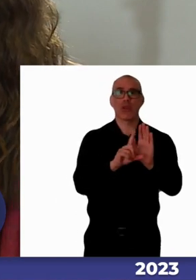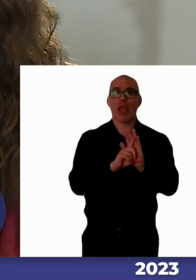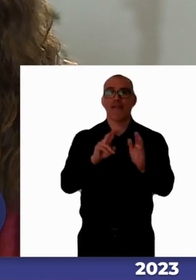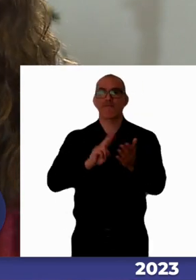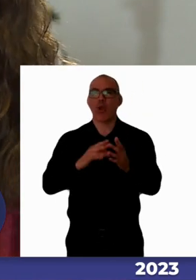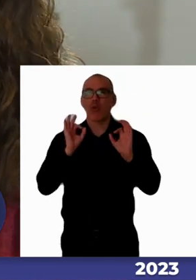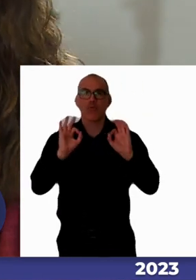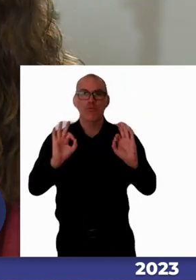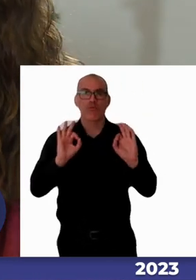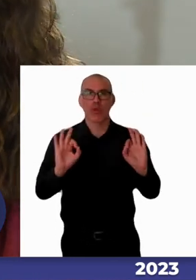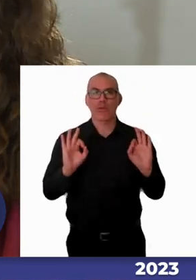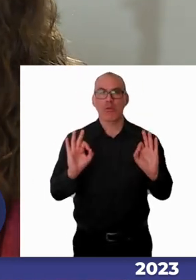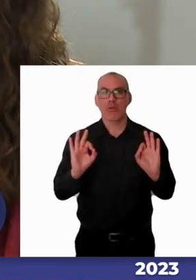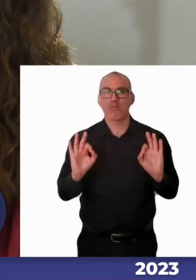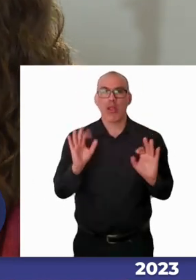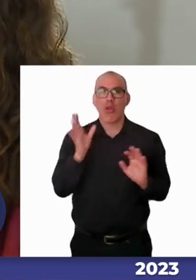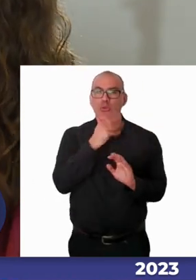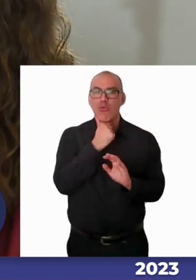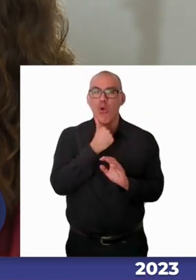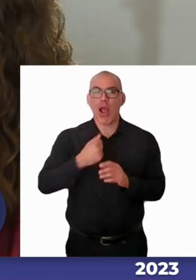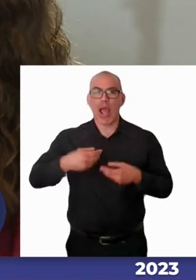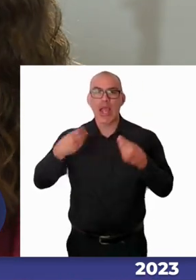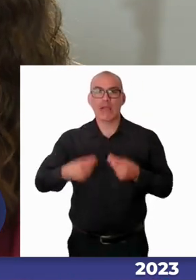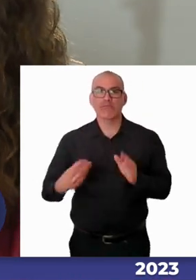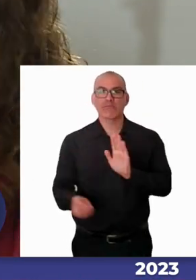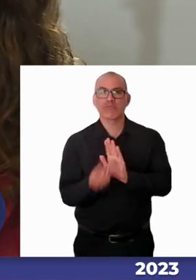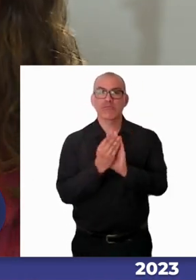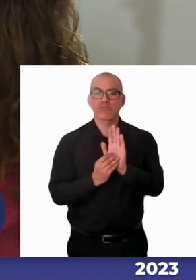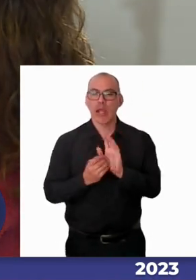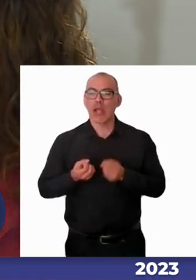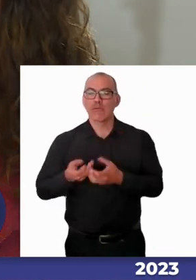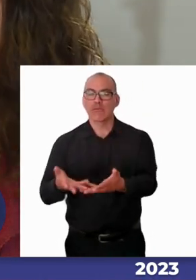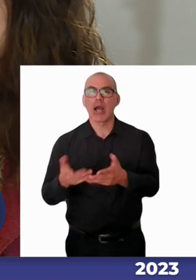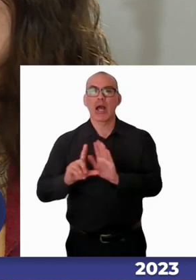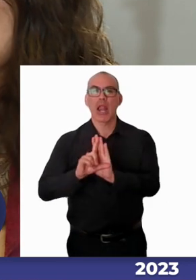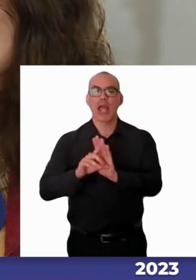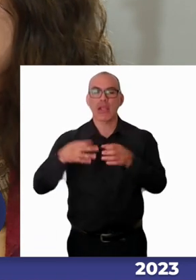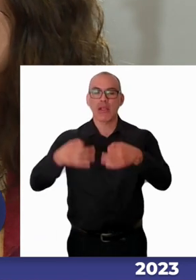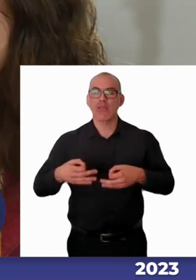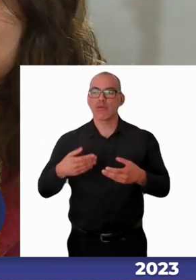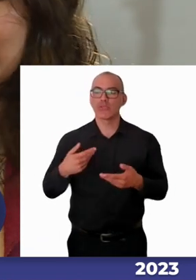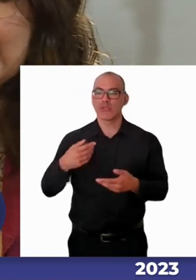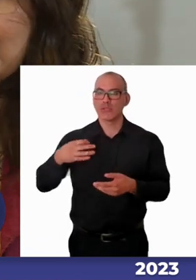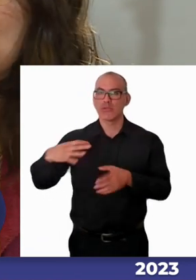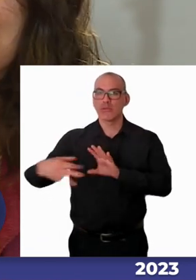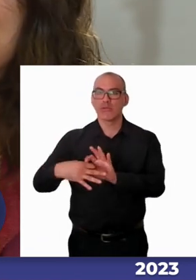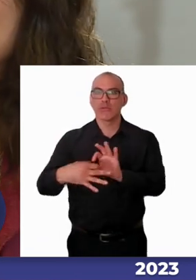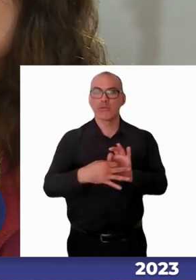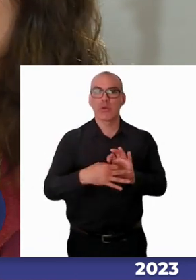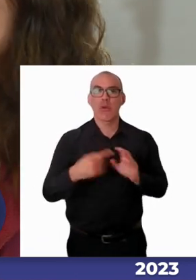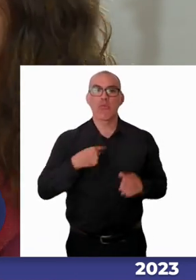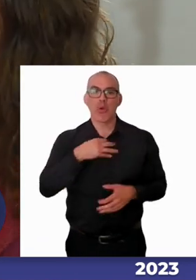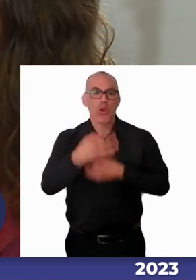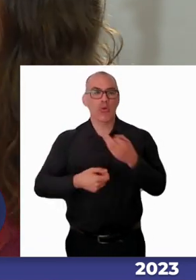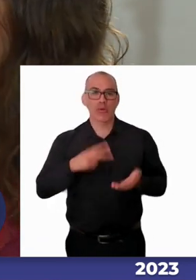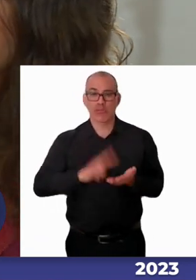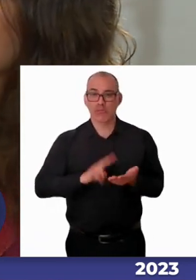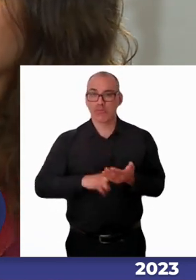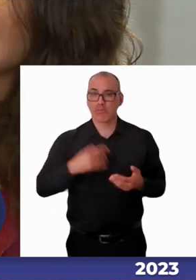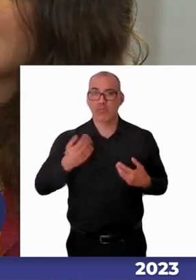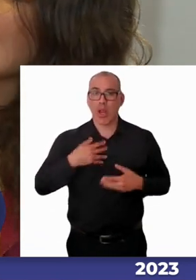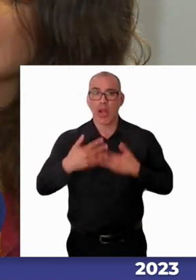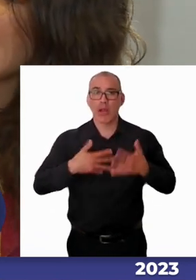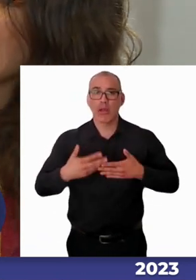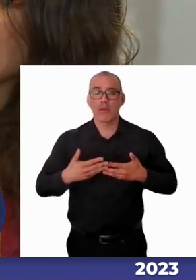tiene una implementación en las instancias que correspondería ¿por qué te lo digo como tan fehacientemente? porque el DEMRE en su